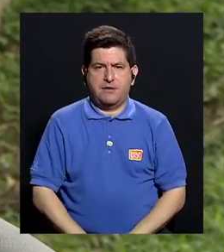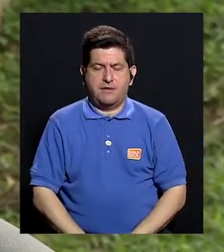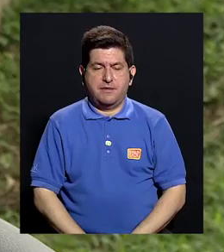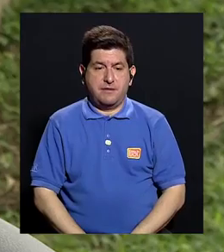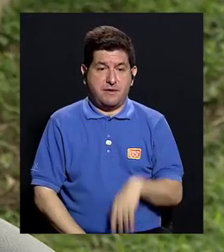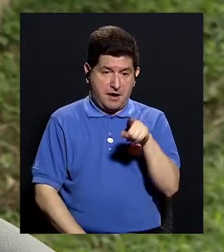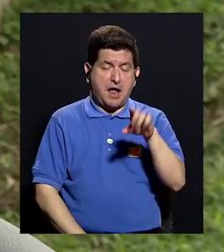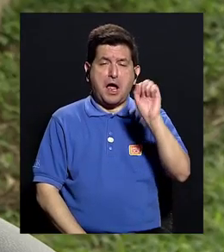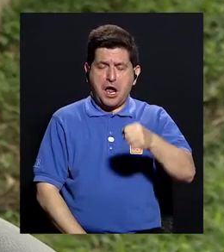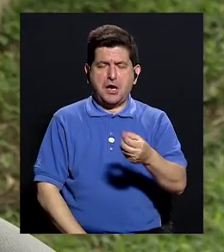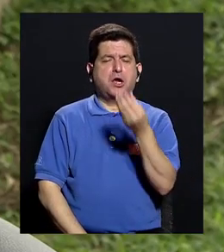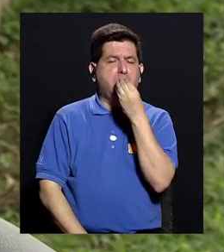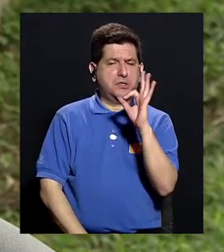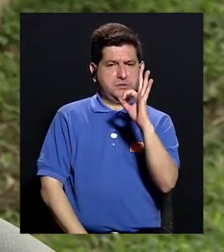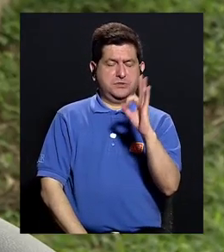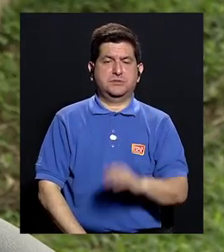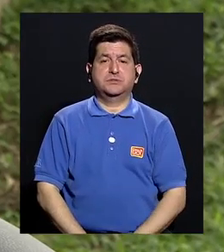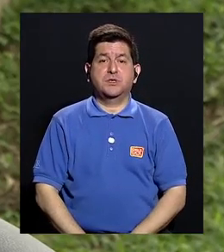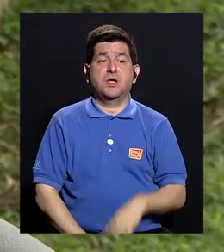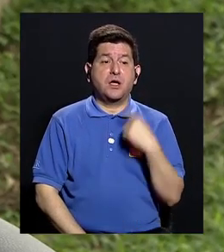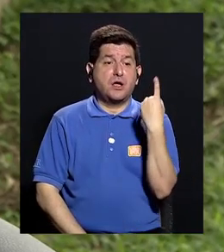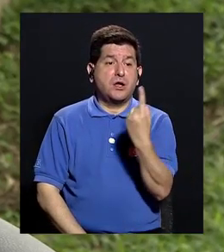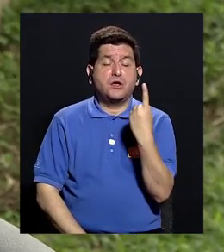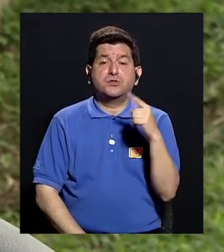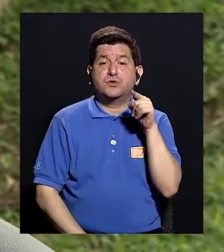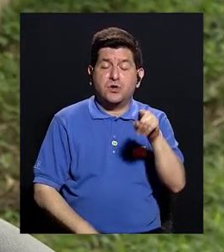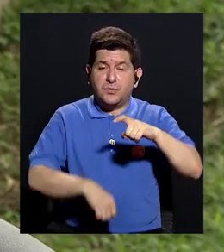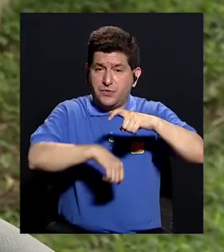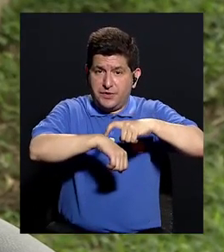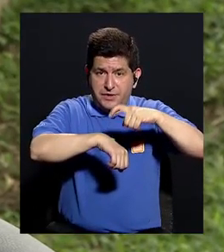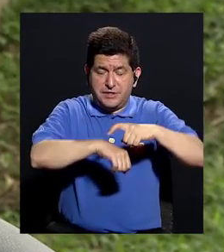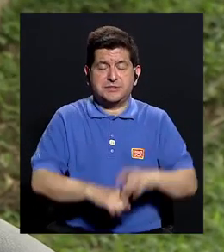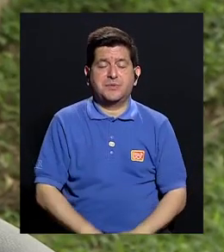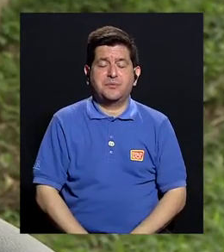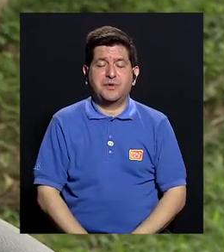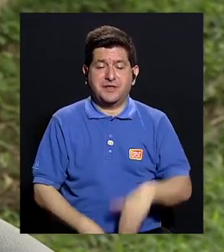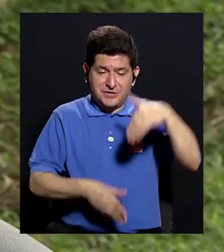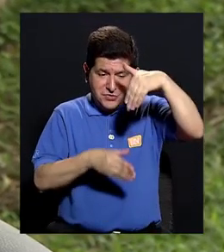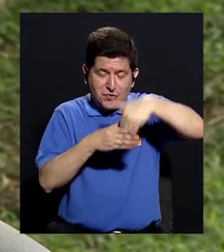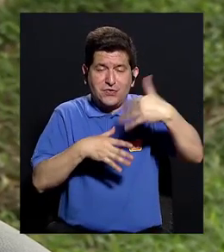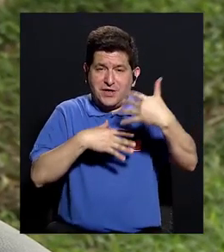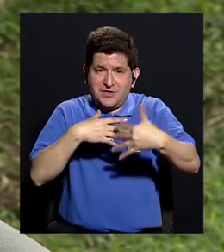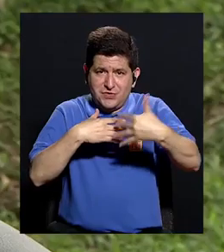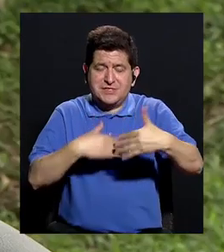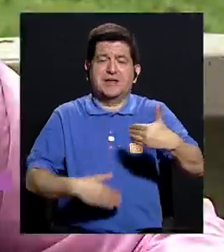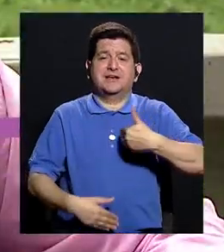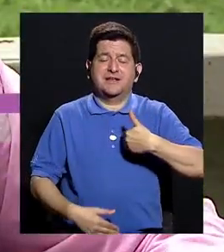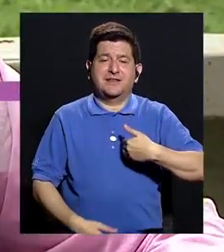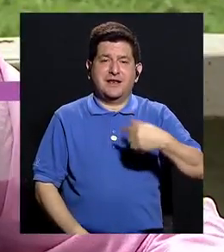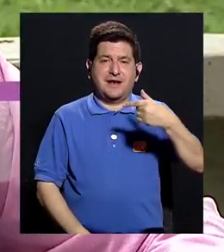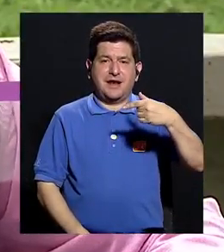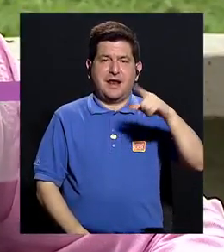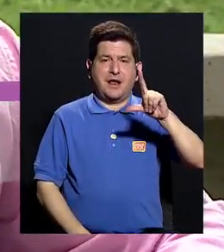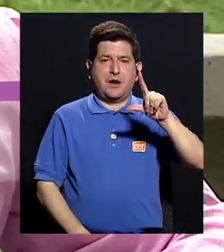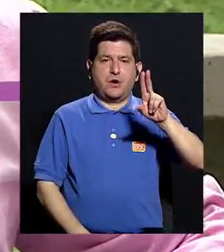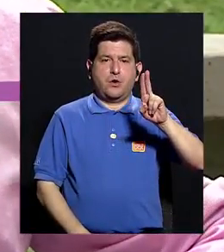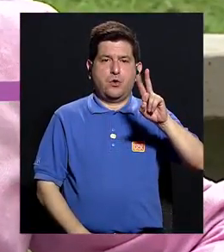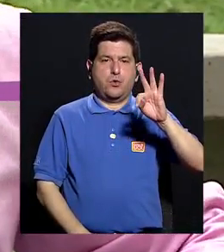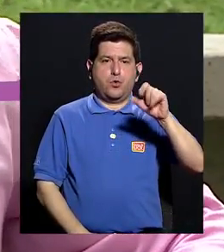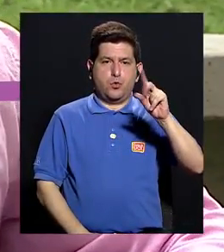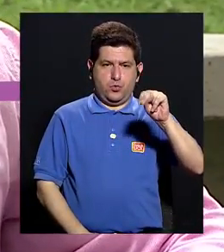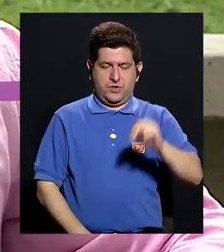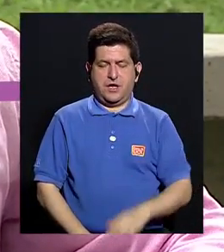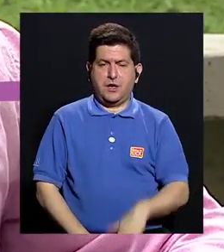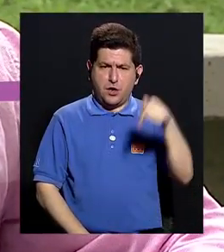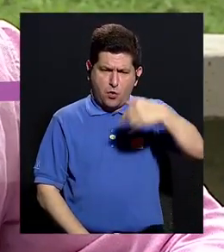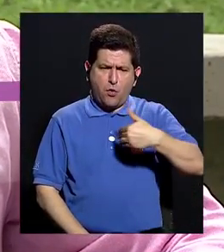proteínas que sí nos van a alimentar. Y eso es solo por el hecho de tener el gluten en nuestra sangre. Ana Lorena, hoy en día se